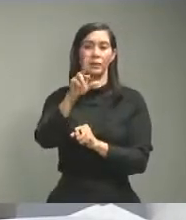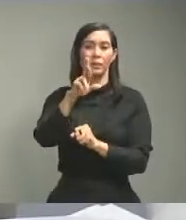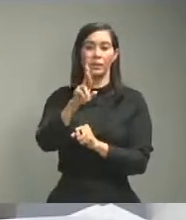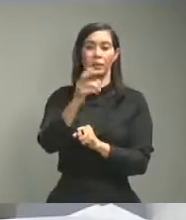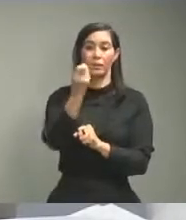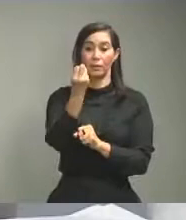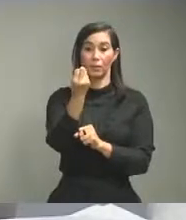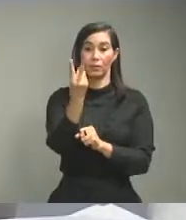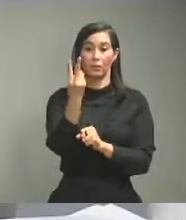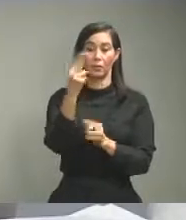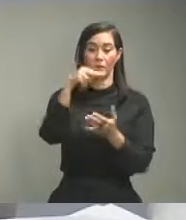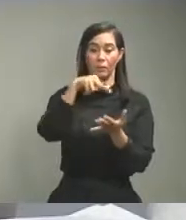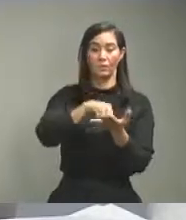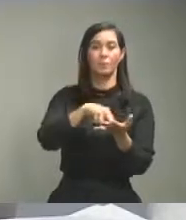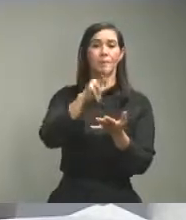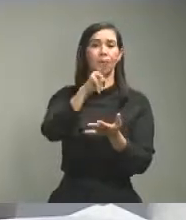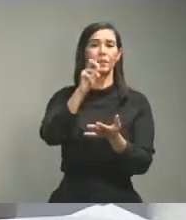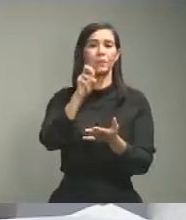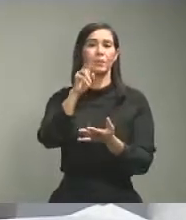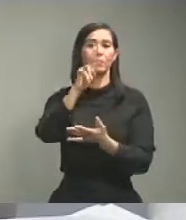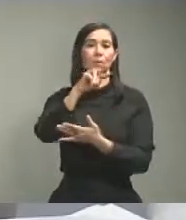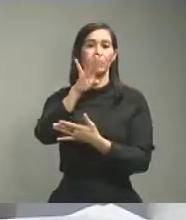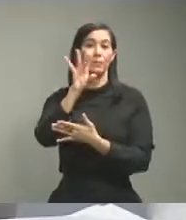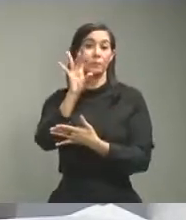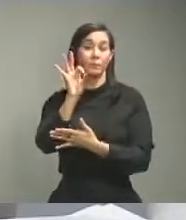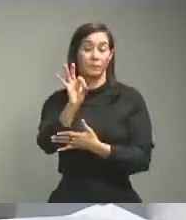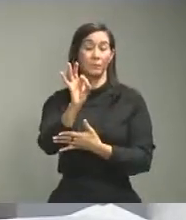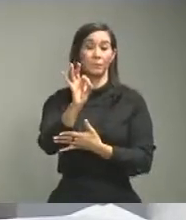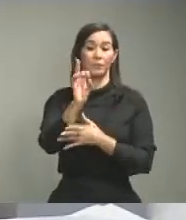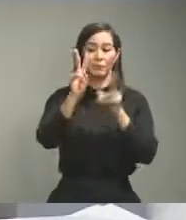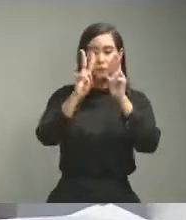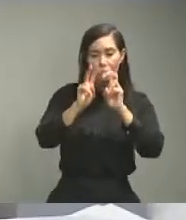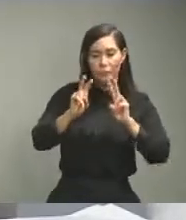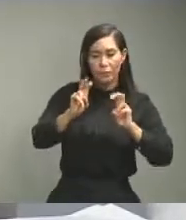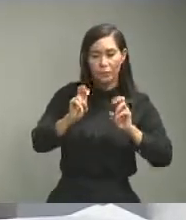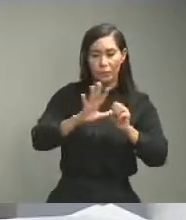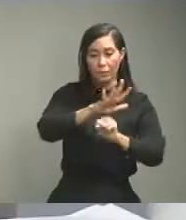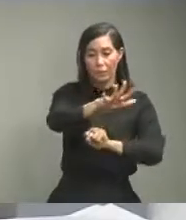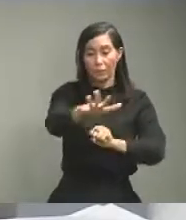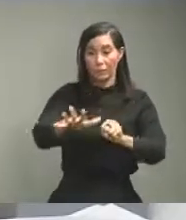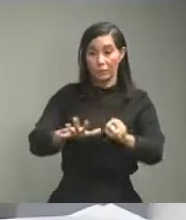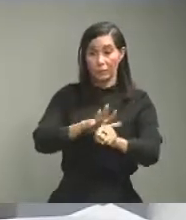.229 pruebas a nivel nacional